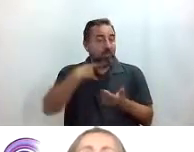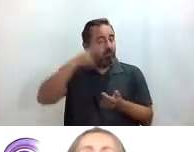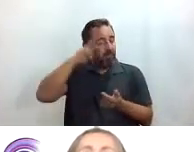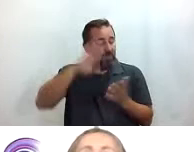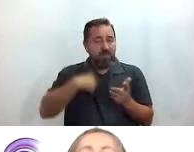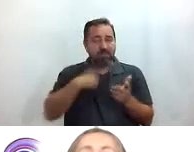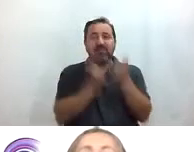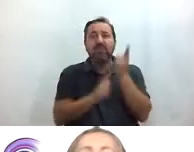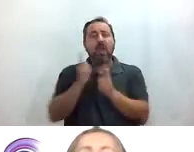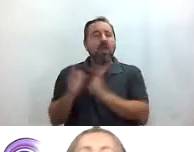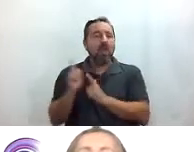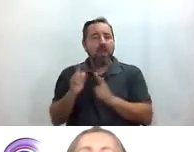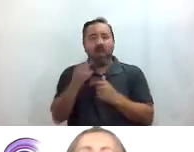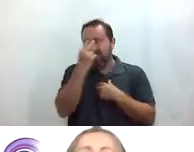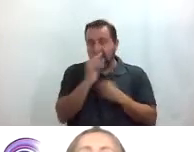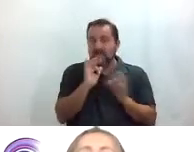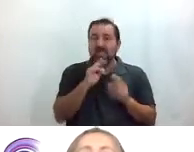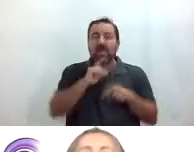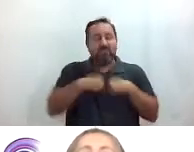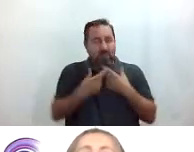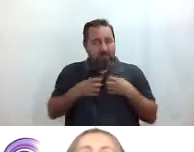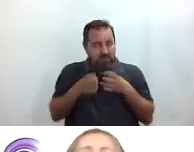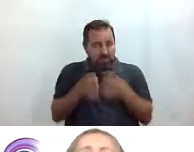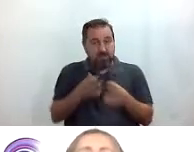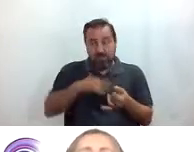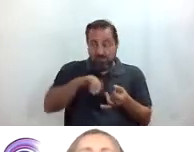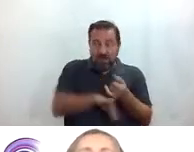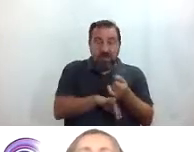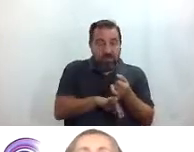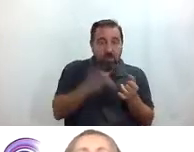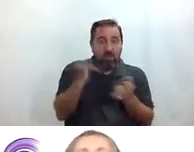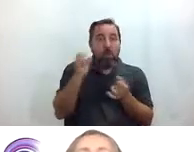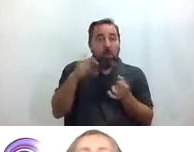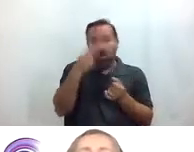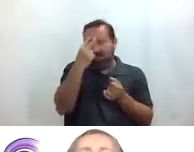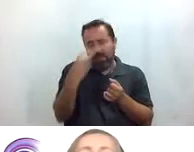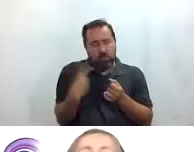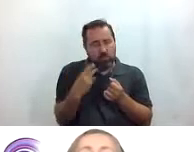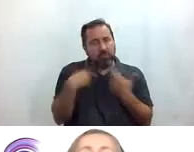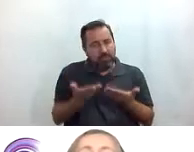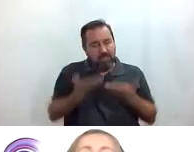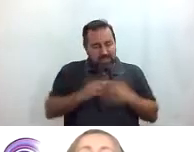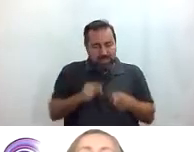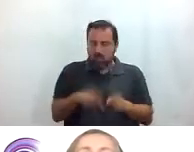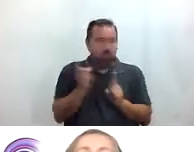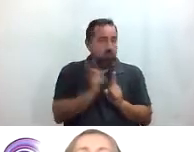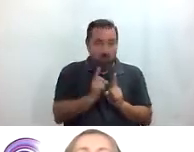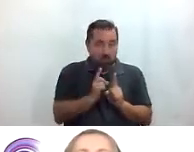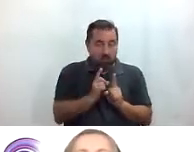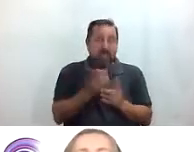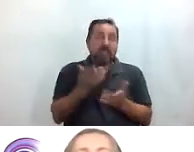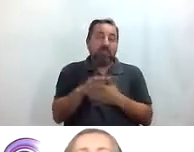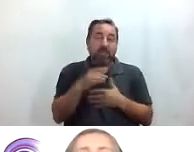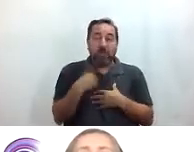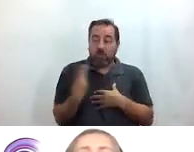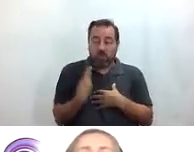viajera ciega y en familia porque mi marido Juanjo también es ciego nuestro hijo no entonces claro viajamos